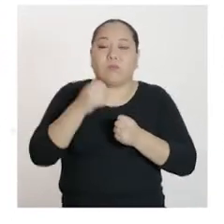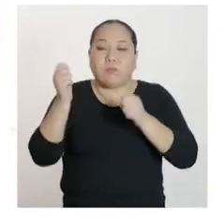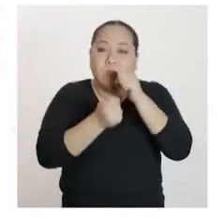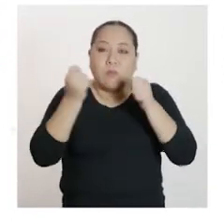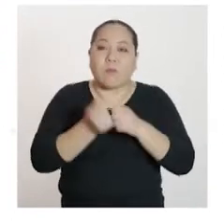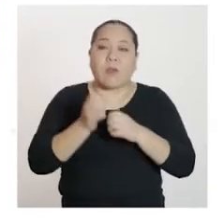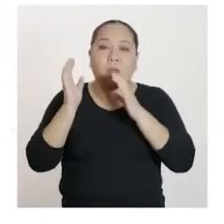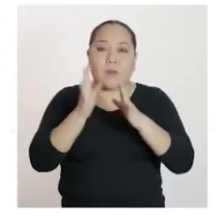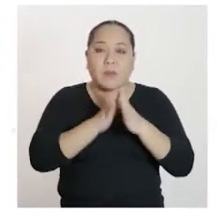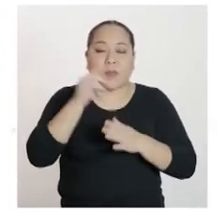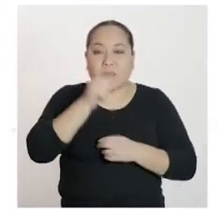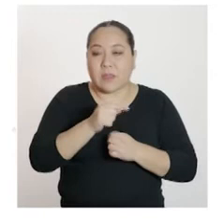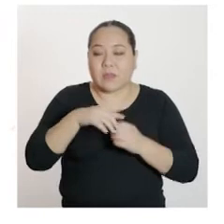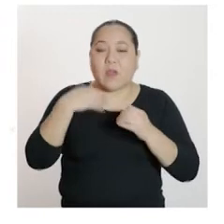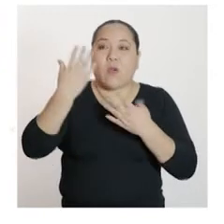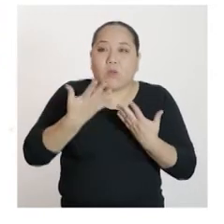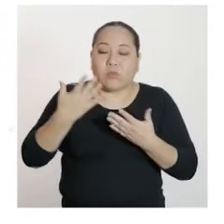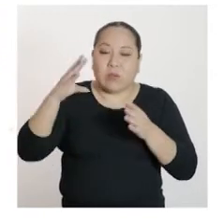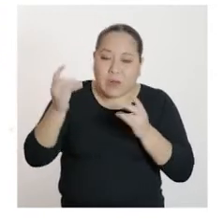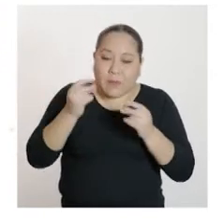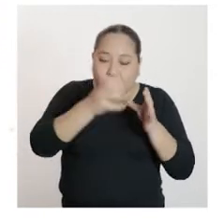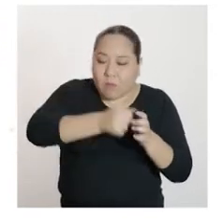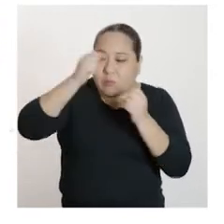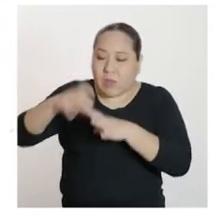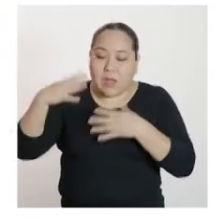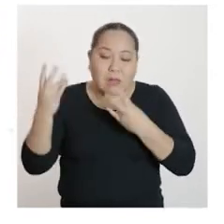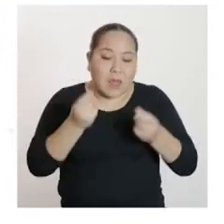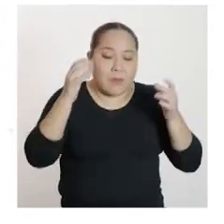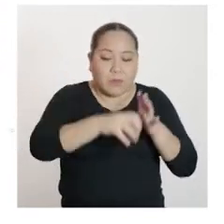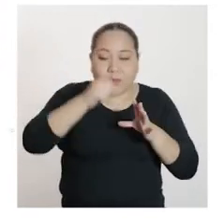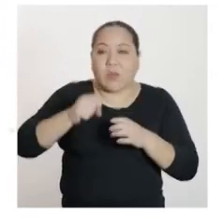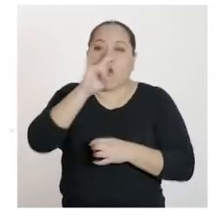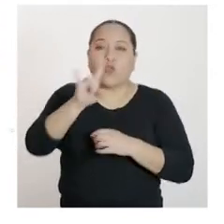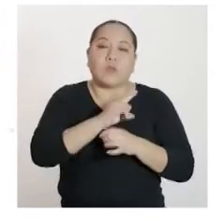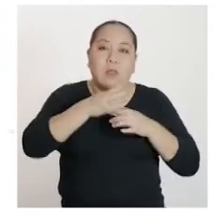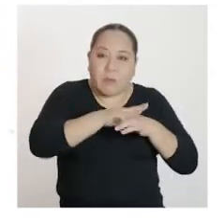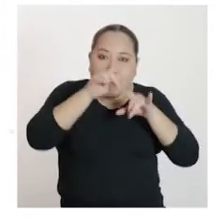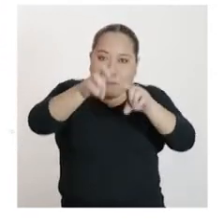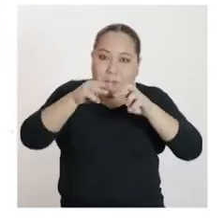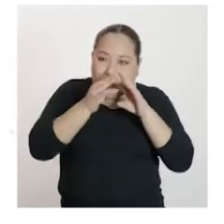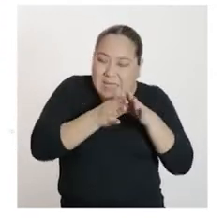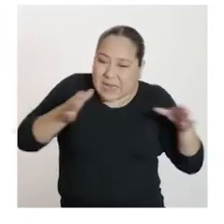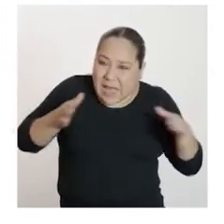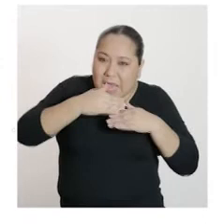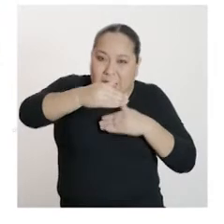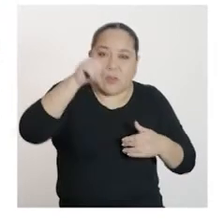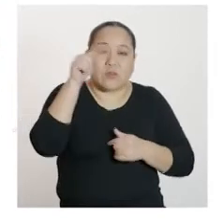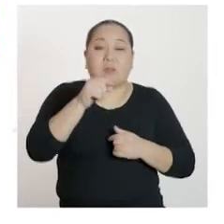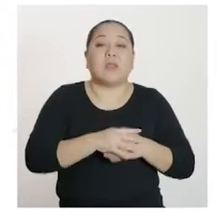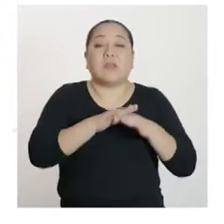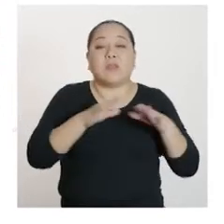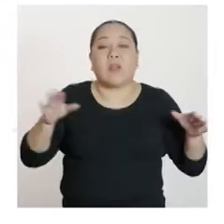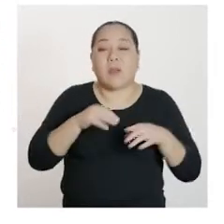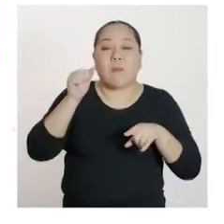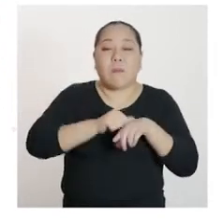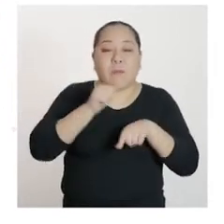en serie de estos y optimizar el volumen de la mezcla. Para lo cual, cuentan con una plancha de metal